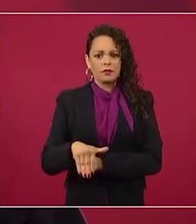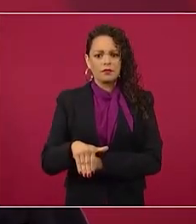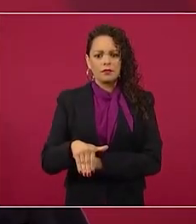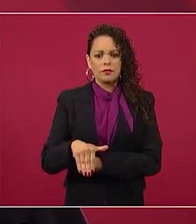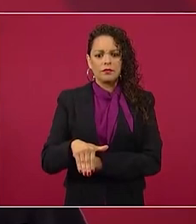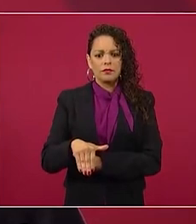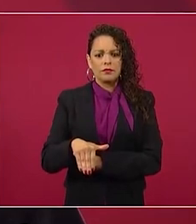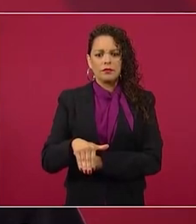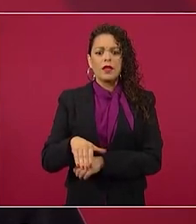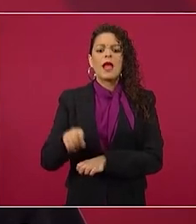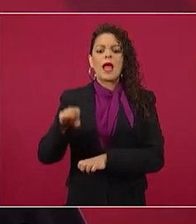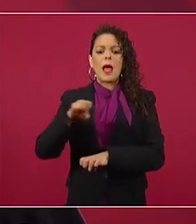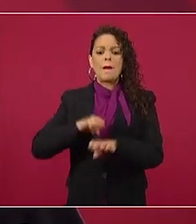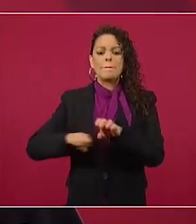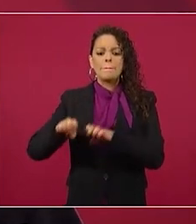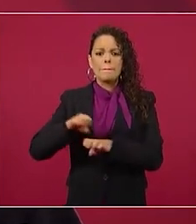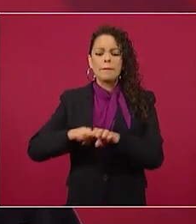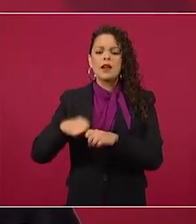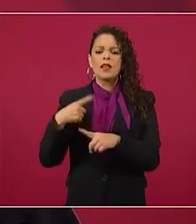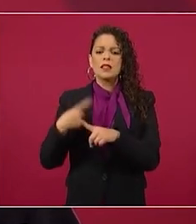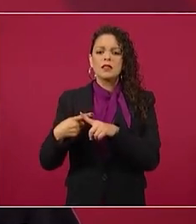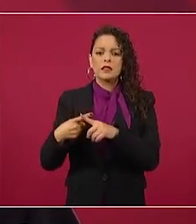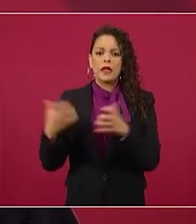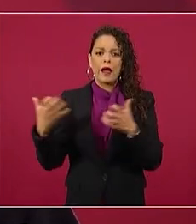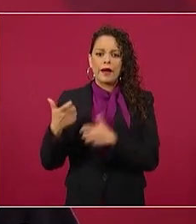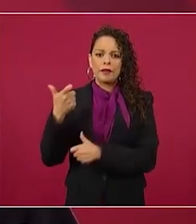qué empresas son las que están financiando